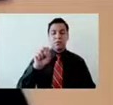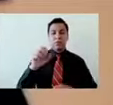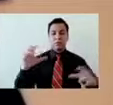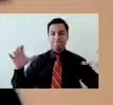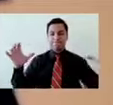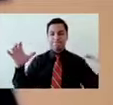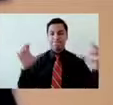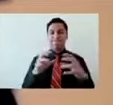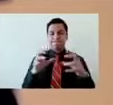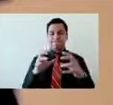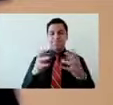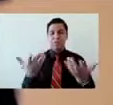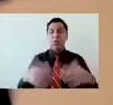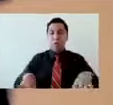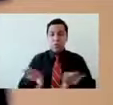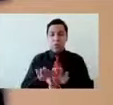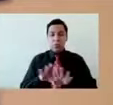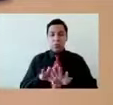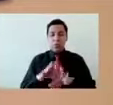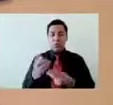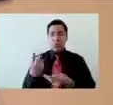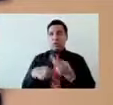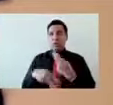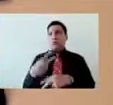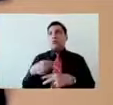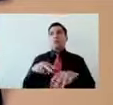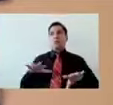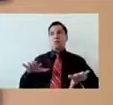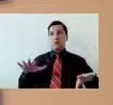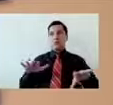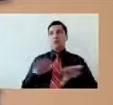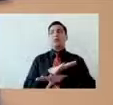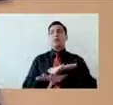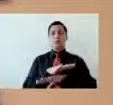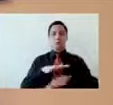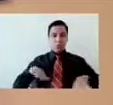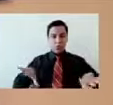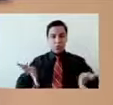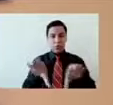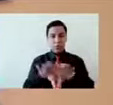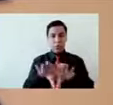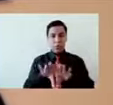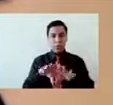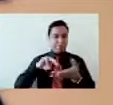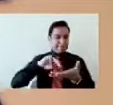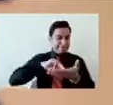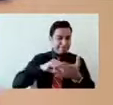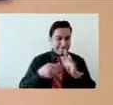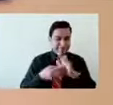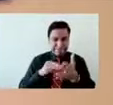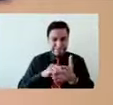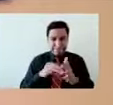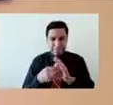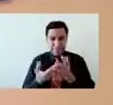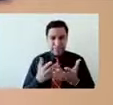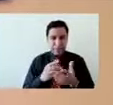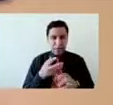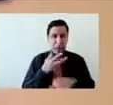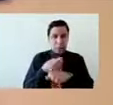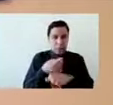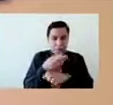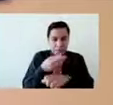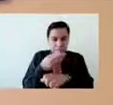por supuesto, ¿no? Y entonces, algunas de las estrategias que pudiéramos ir desarrollando precisamente para